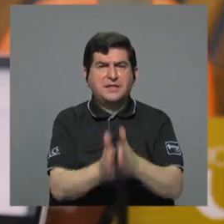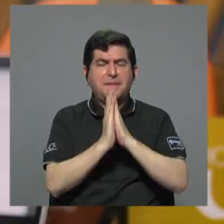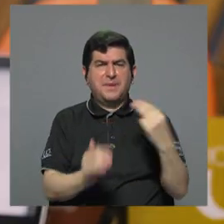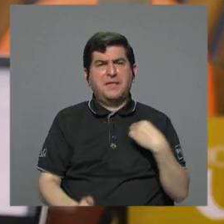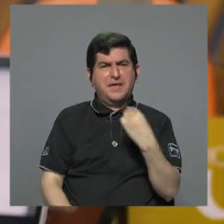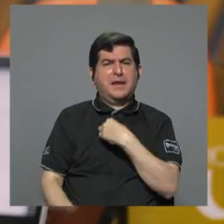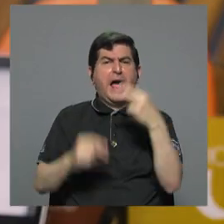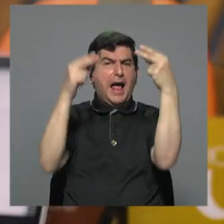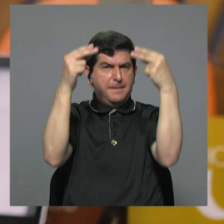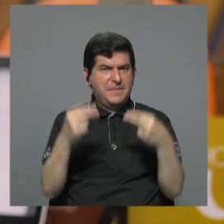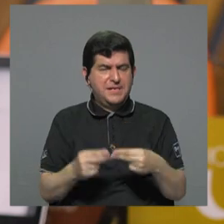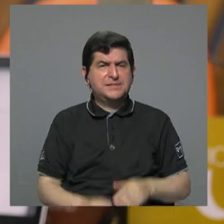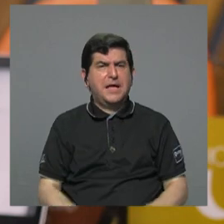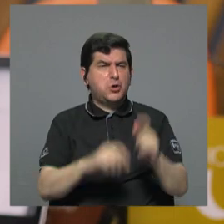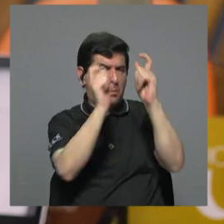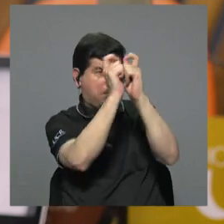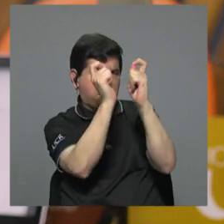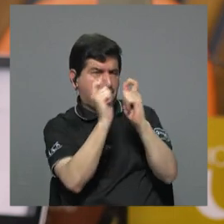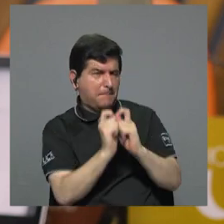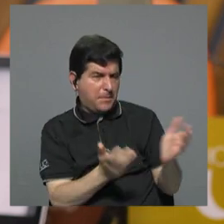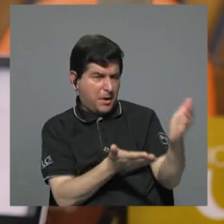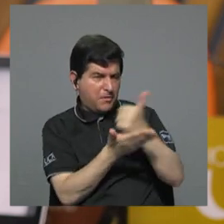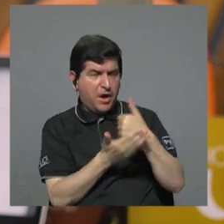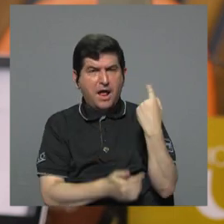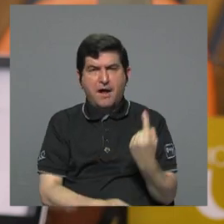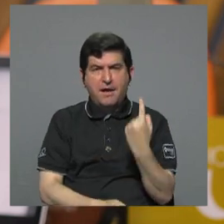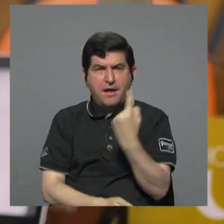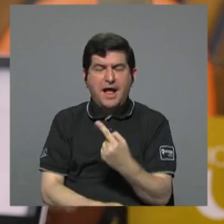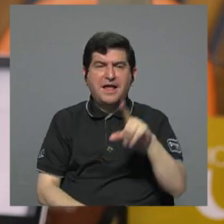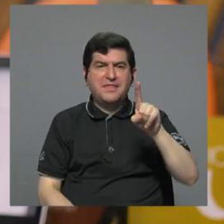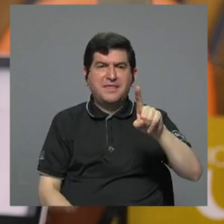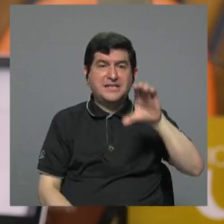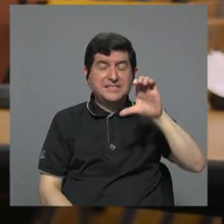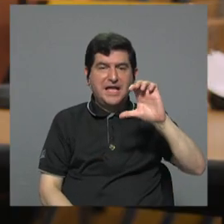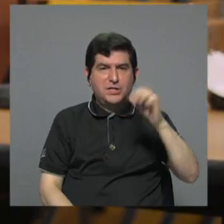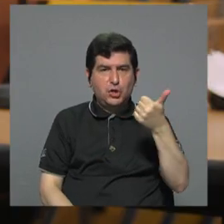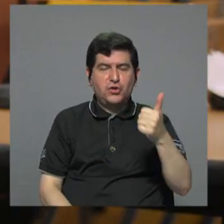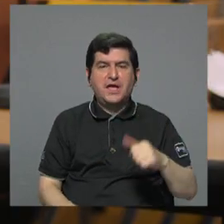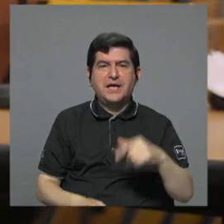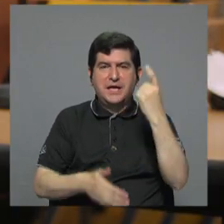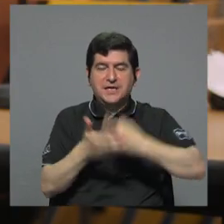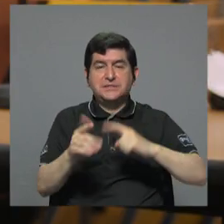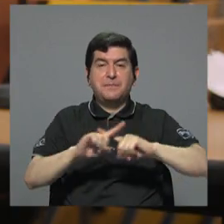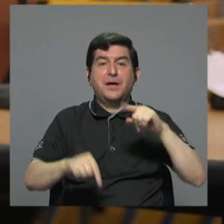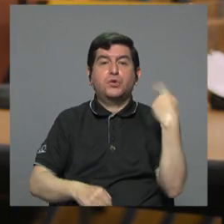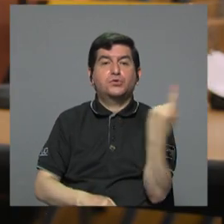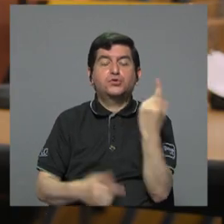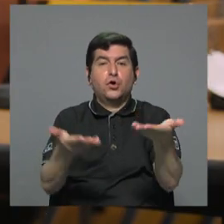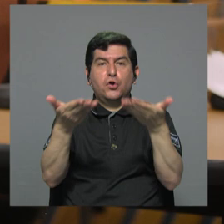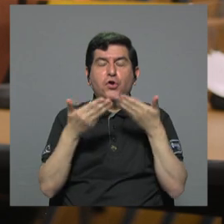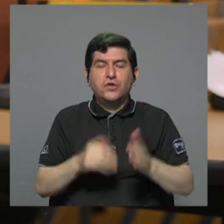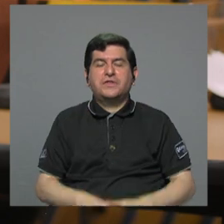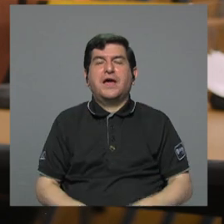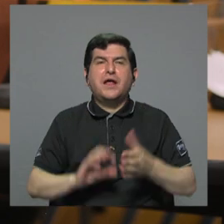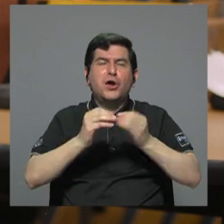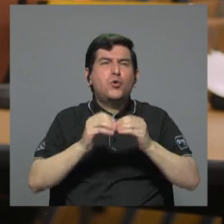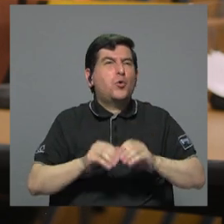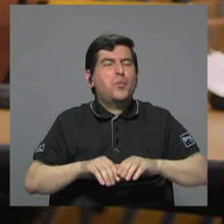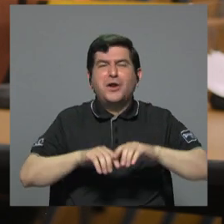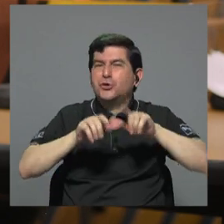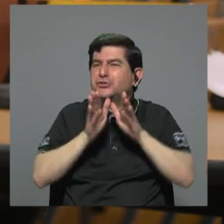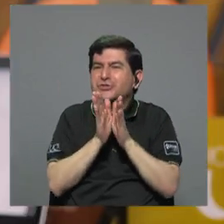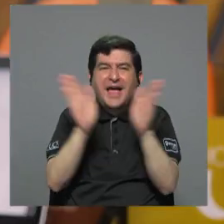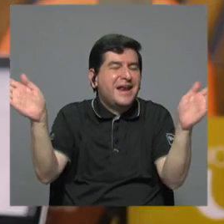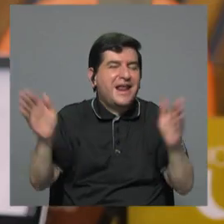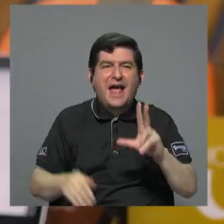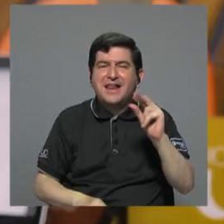Ministerio de Hacienda el detalle de recaudación de cada uno de los 110 impuestos pero solo nos dieron conglomerados que impiden desmenuzar